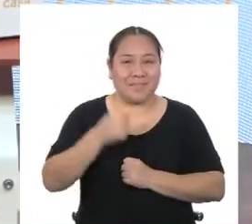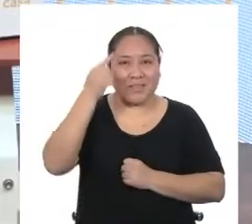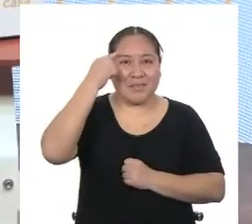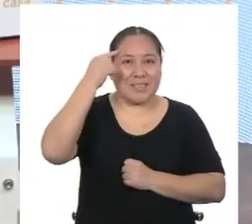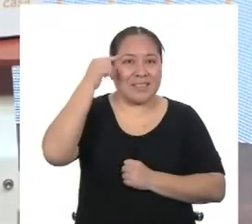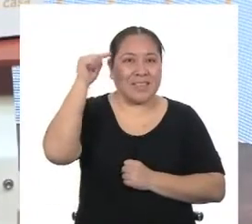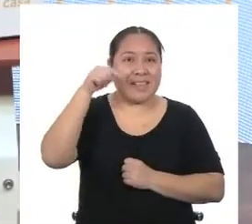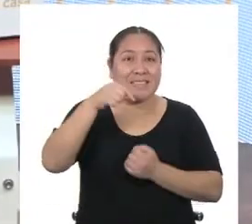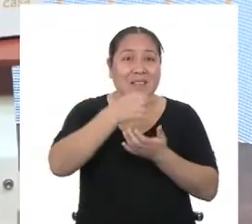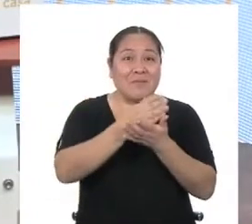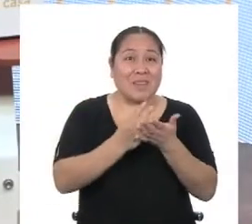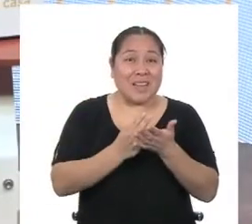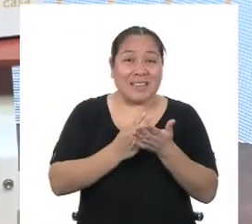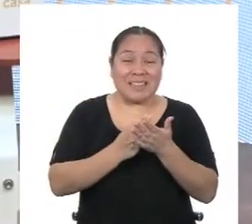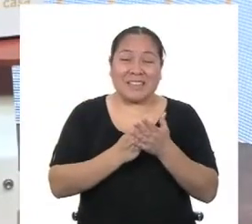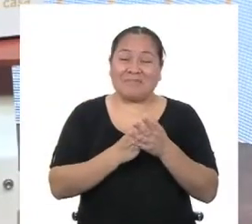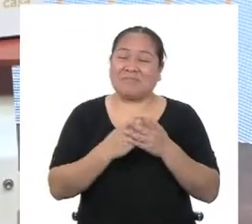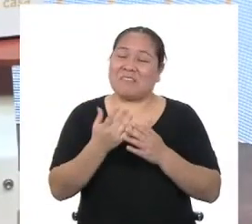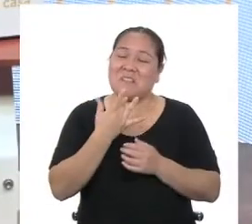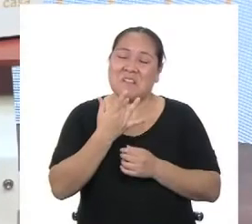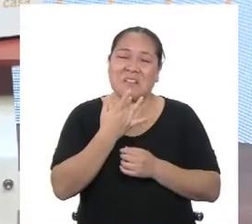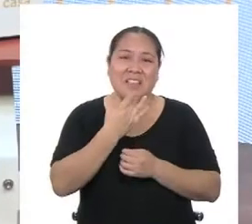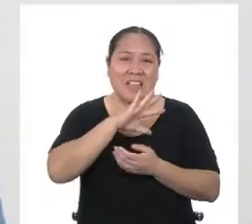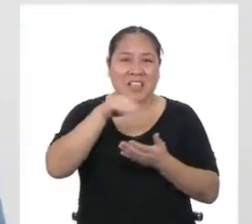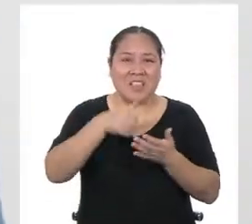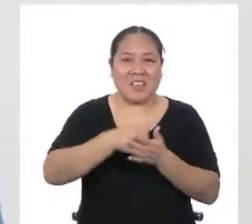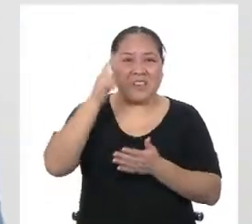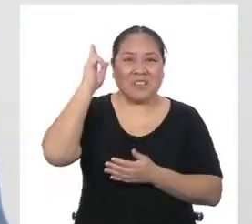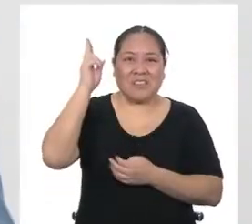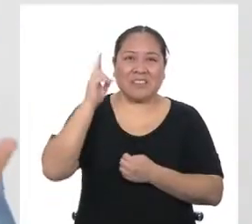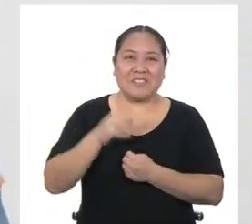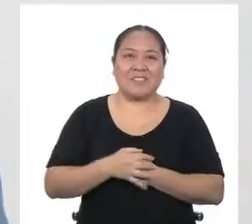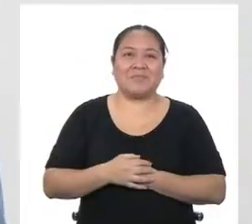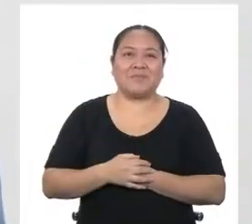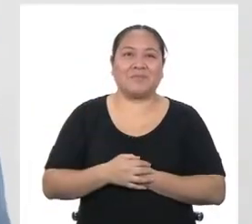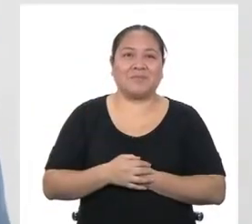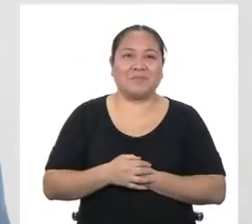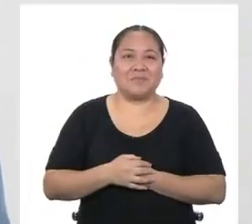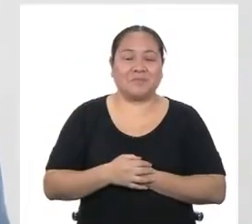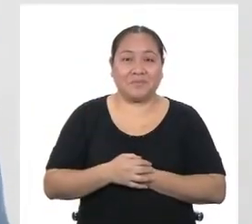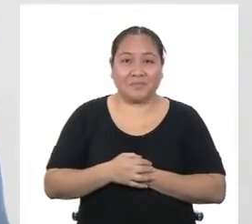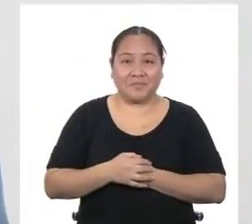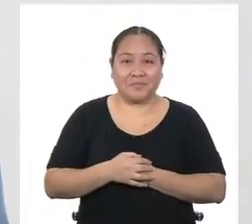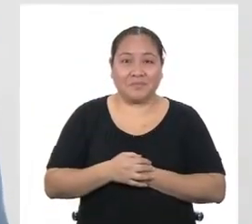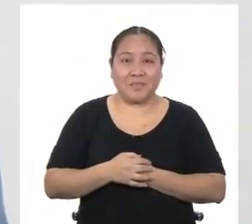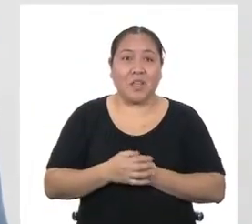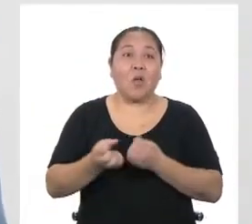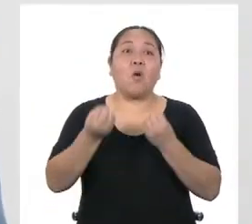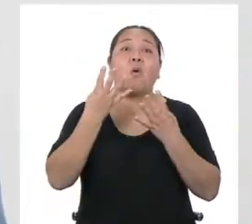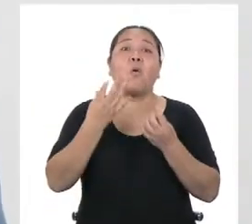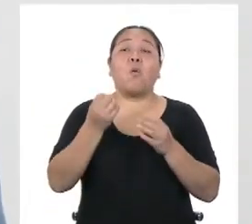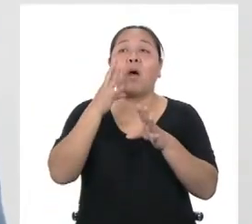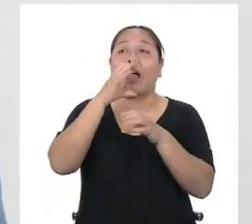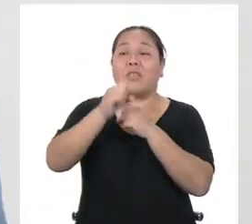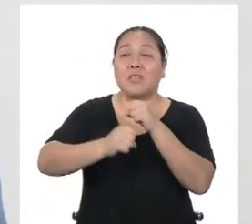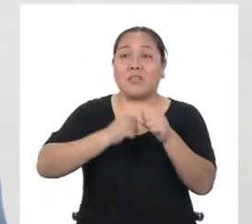parte favorita de todas y todos los docentes que participan aquí. Es que imagínate cuántos años acostumbrada a ver las chicas y los